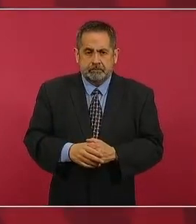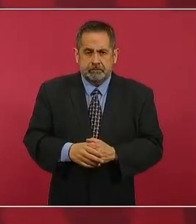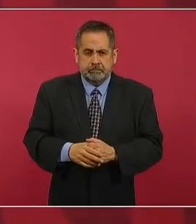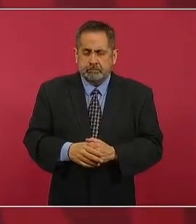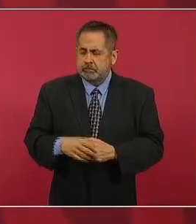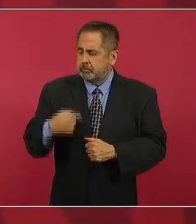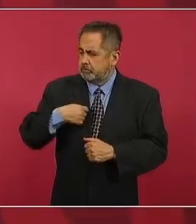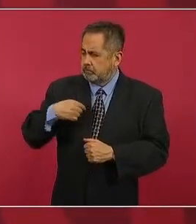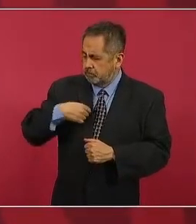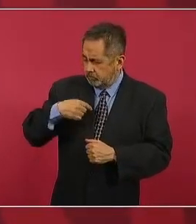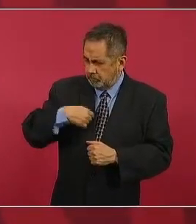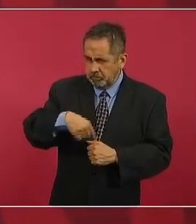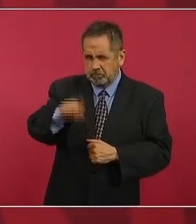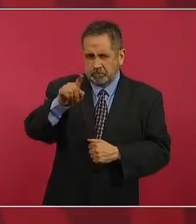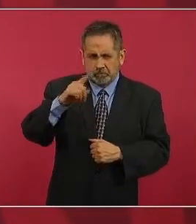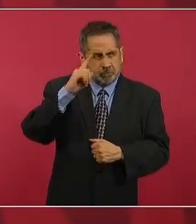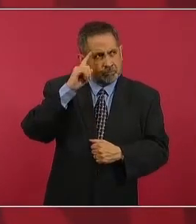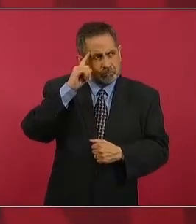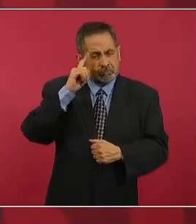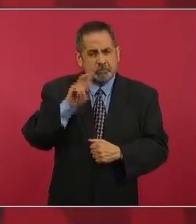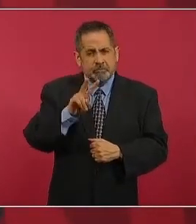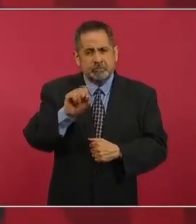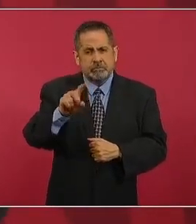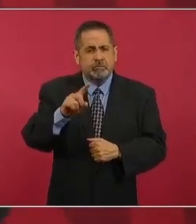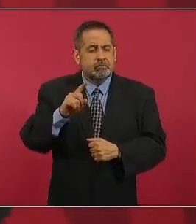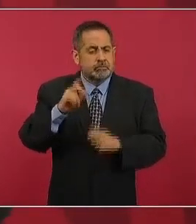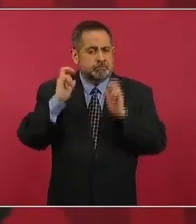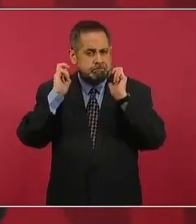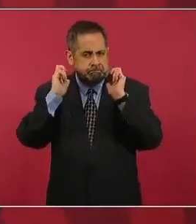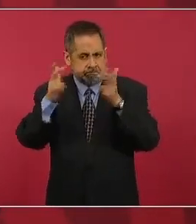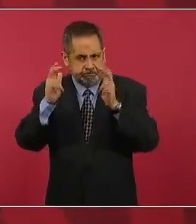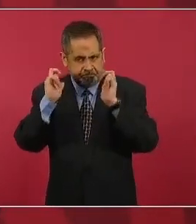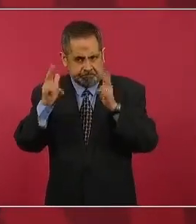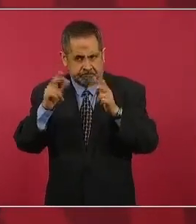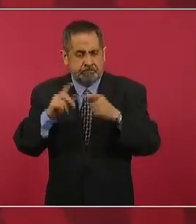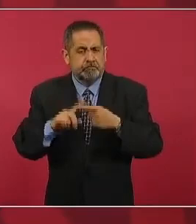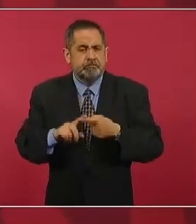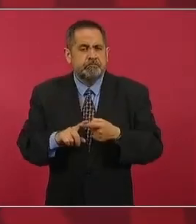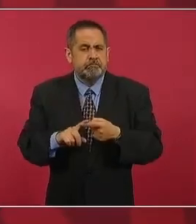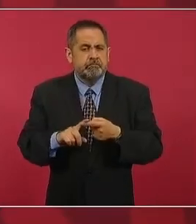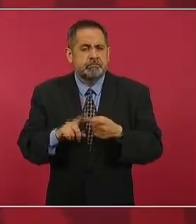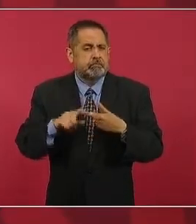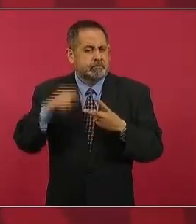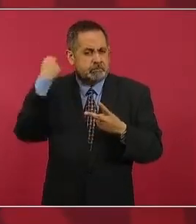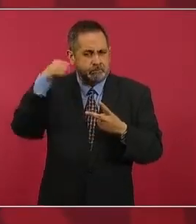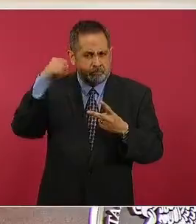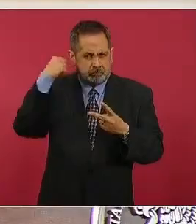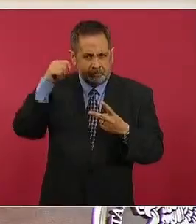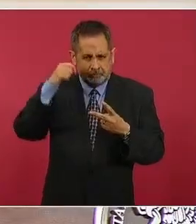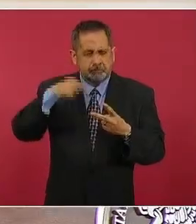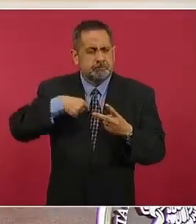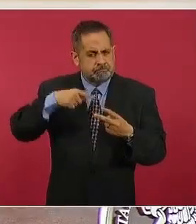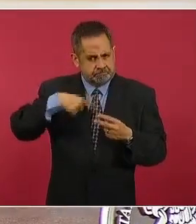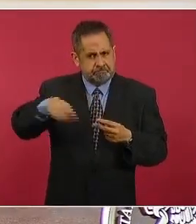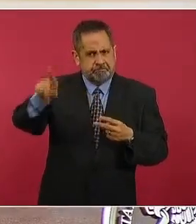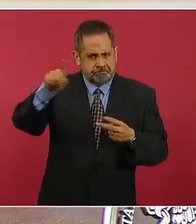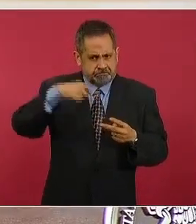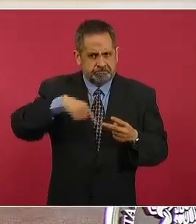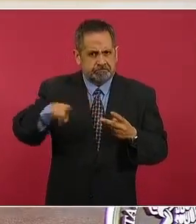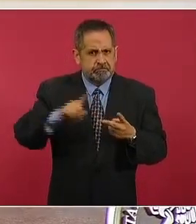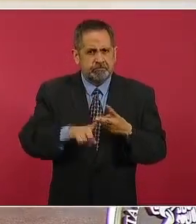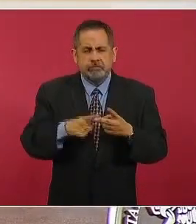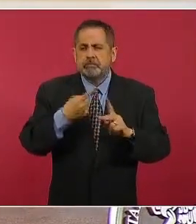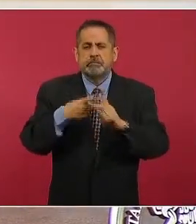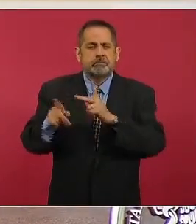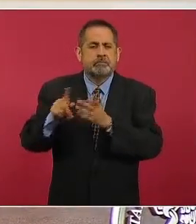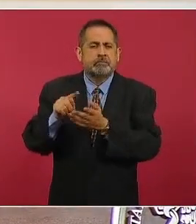voy a estar en Chiapas y Tabasco empezamos